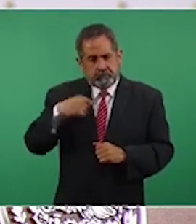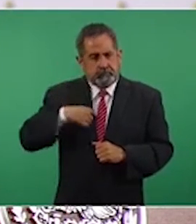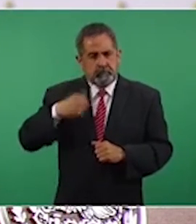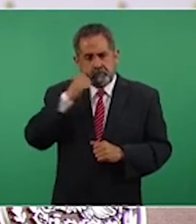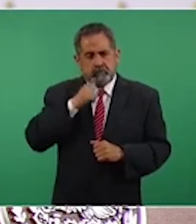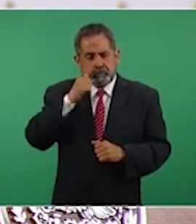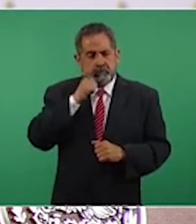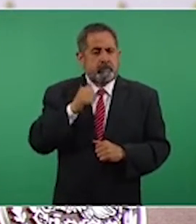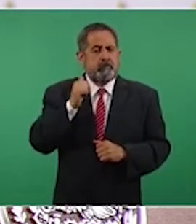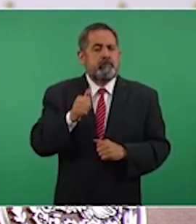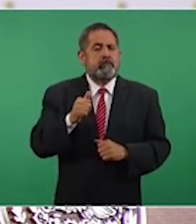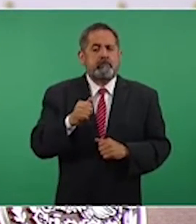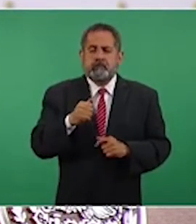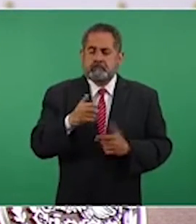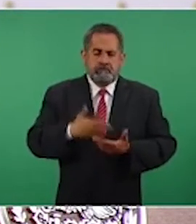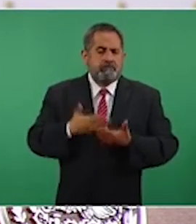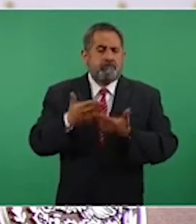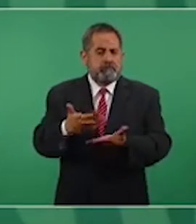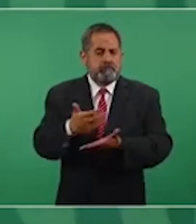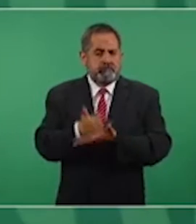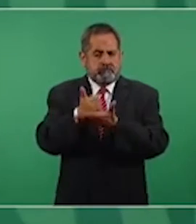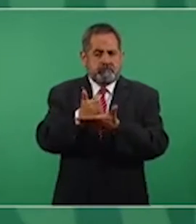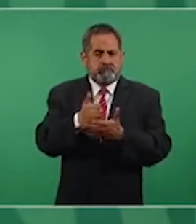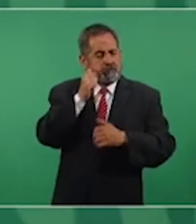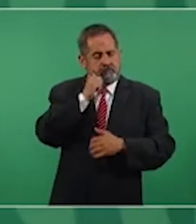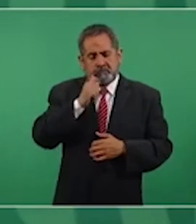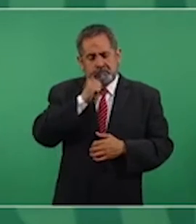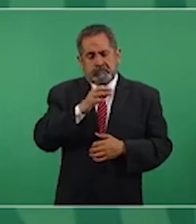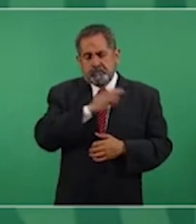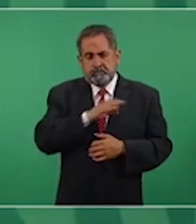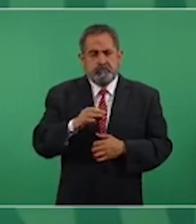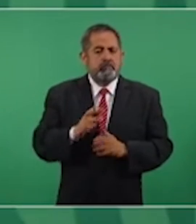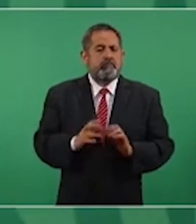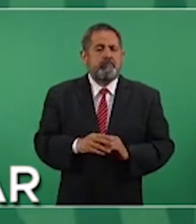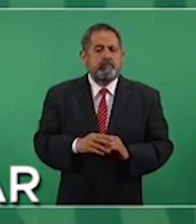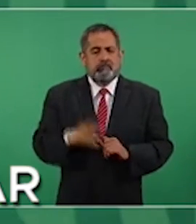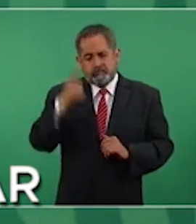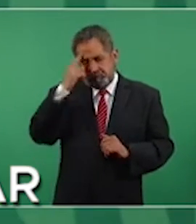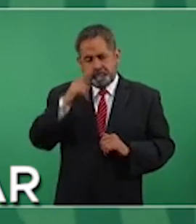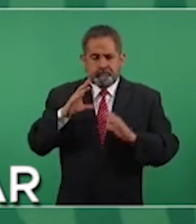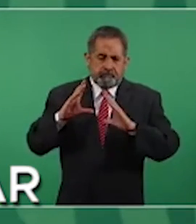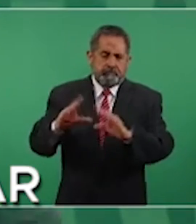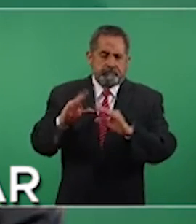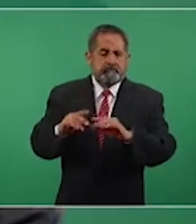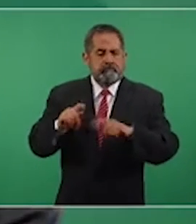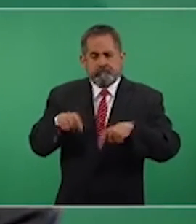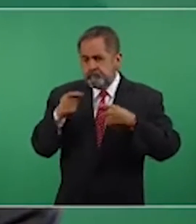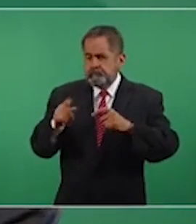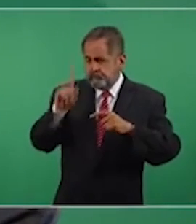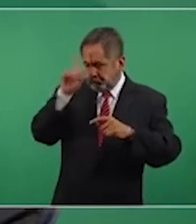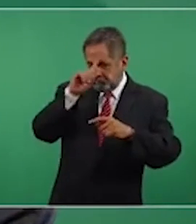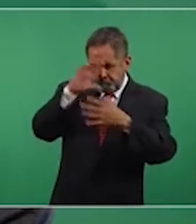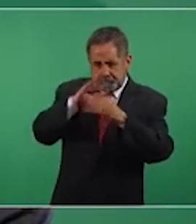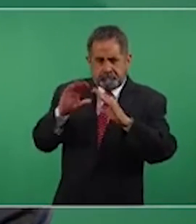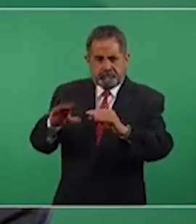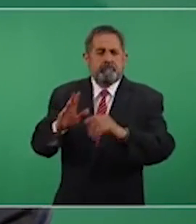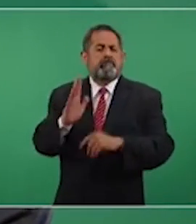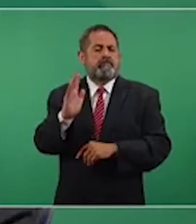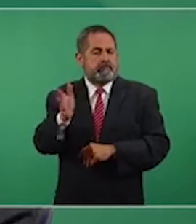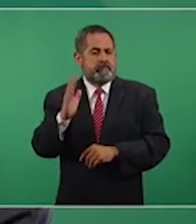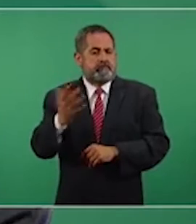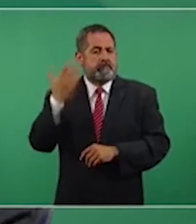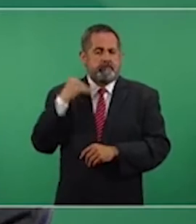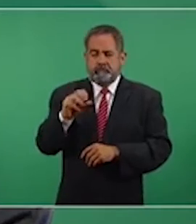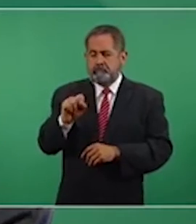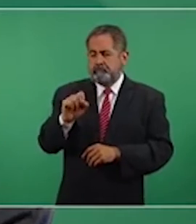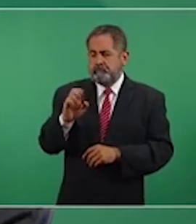estamos en disposición de ayudar para capacitar, para formar, lo ha hecho la Secretaría de la